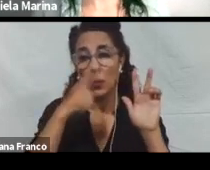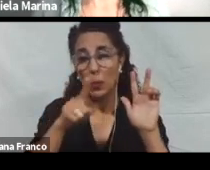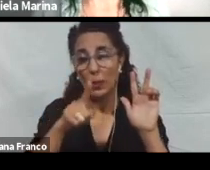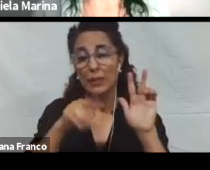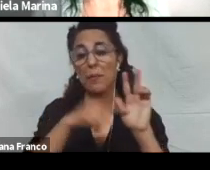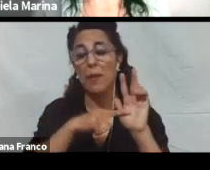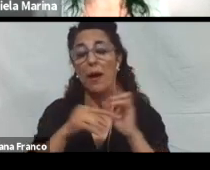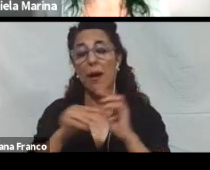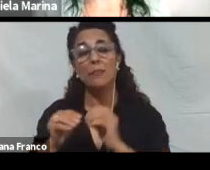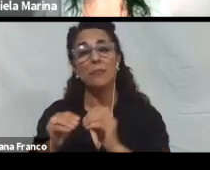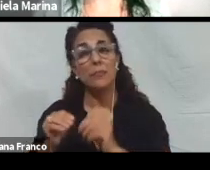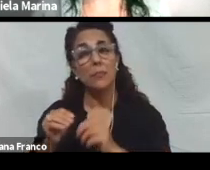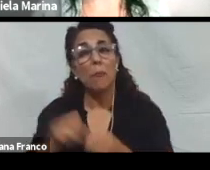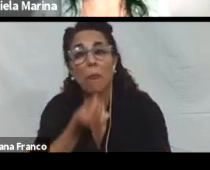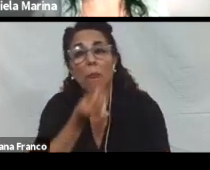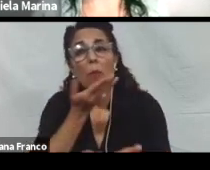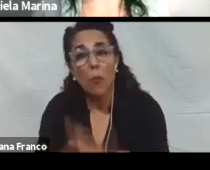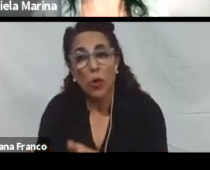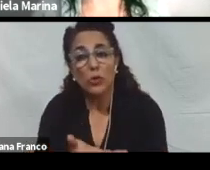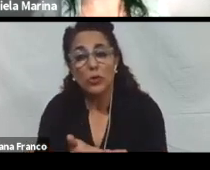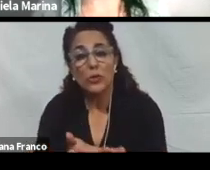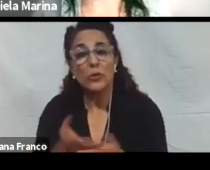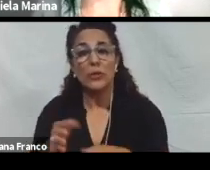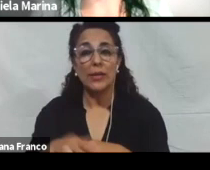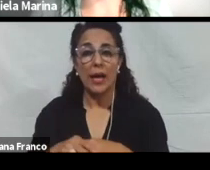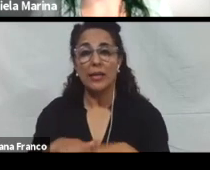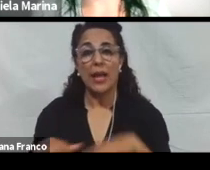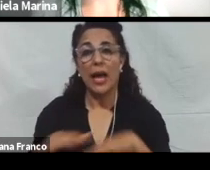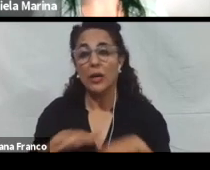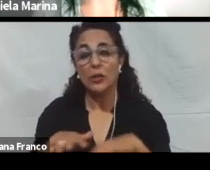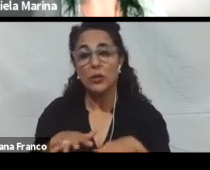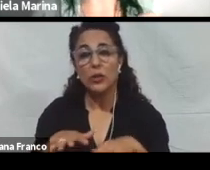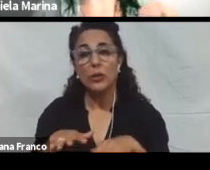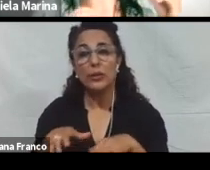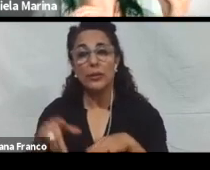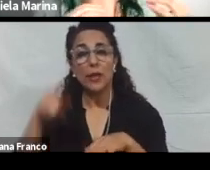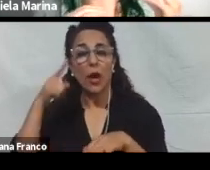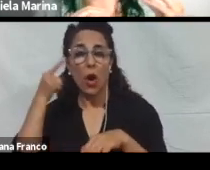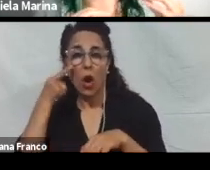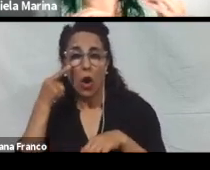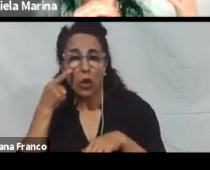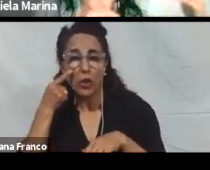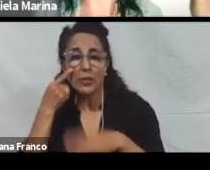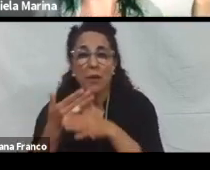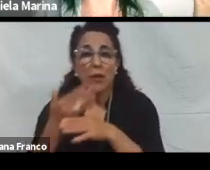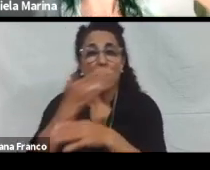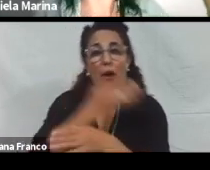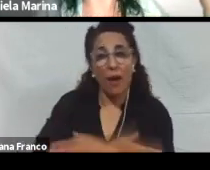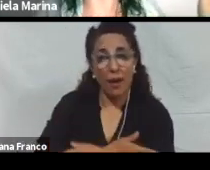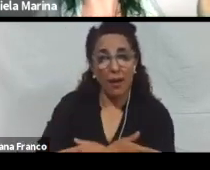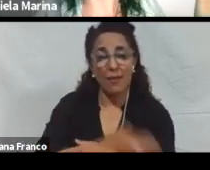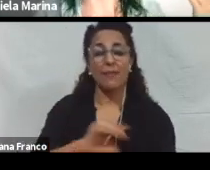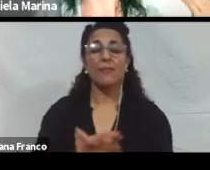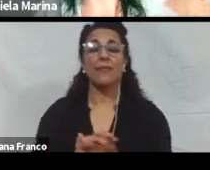proporcionar opciones para activar el conocimiento previo. Por ejemplo, fijar conceptos previos ya